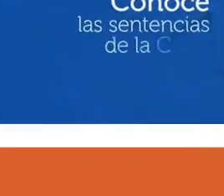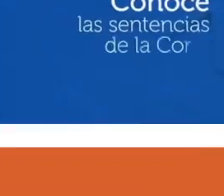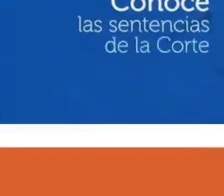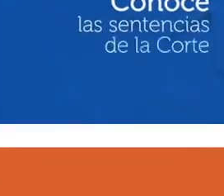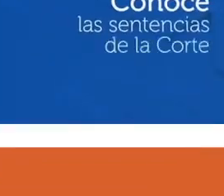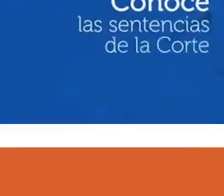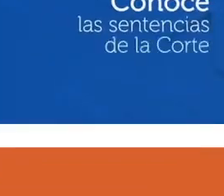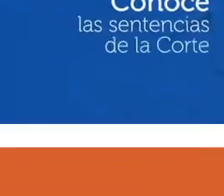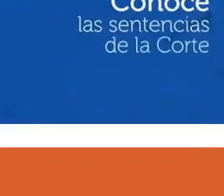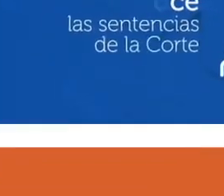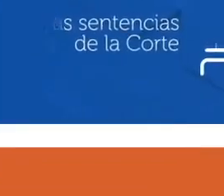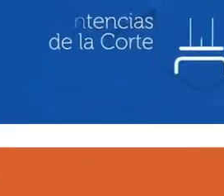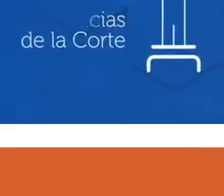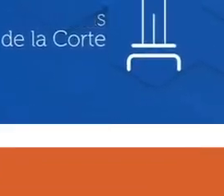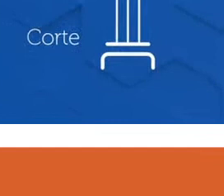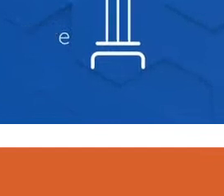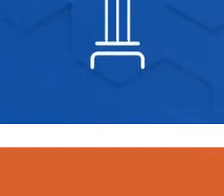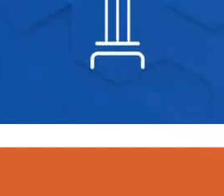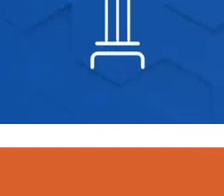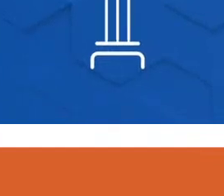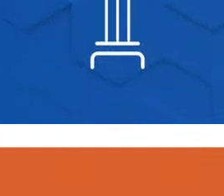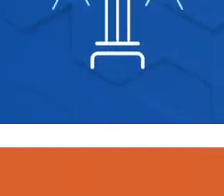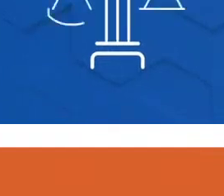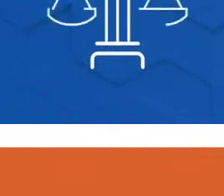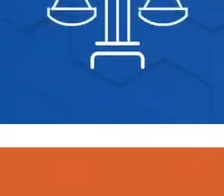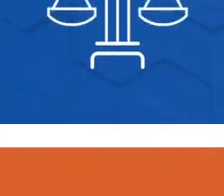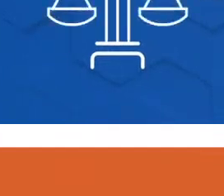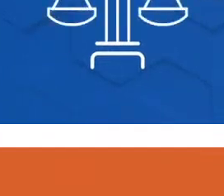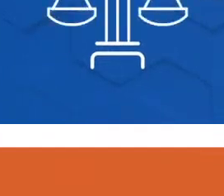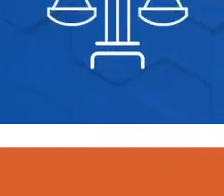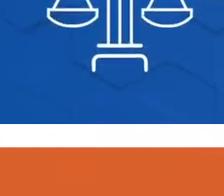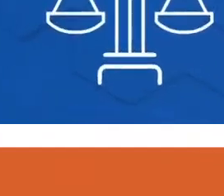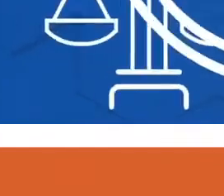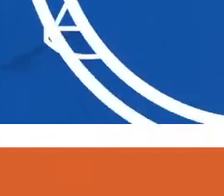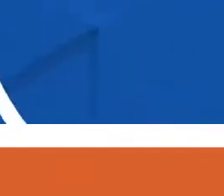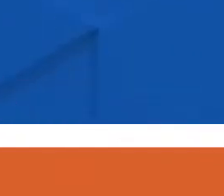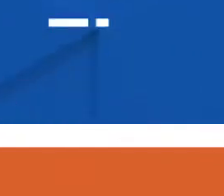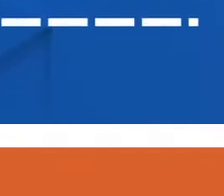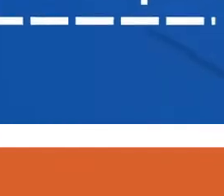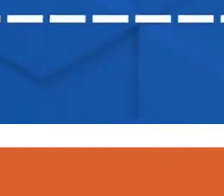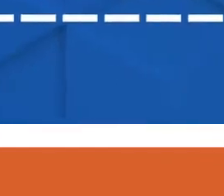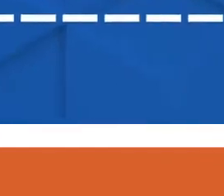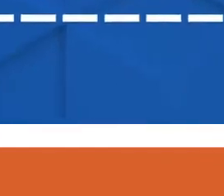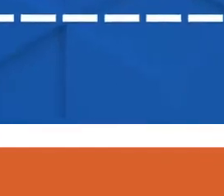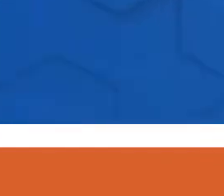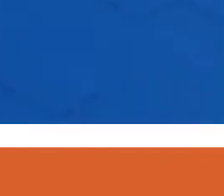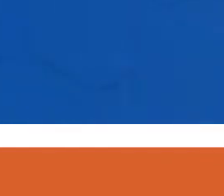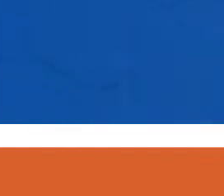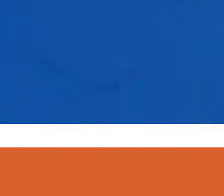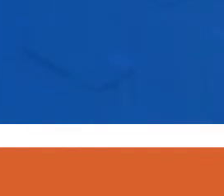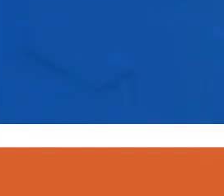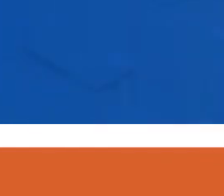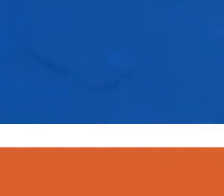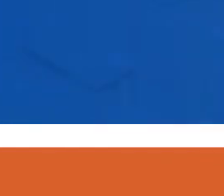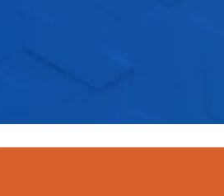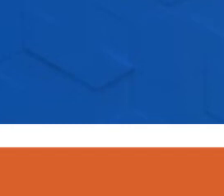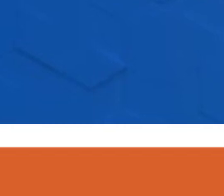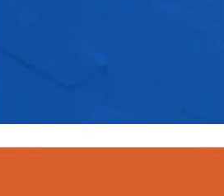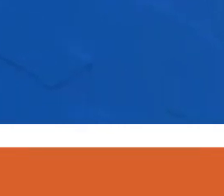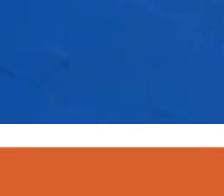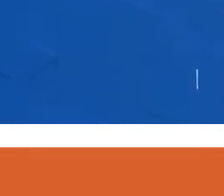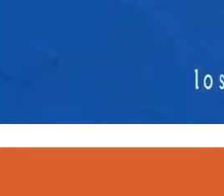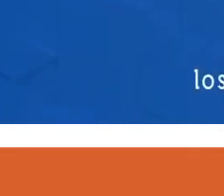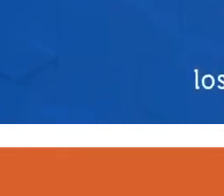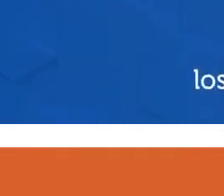Conoce las sentencias de la Corte que protegen los derechos humanos de todas las personas. Para ampliar tu conocimiento sobre el trabajo jurisdiccional,